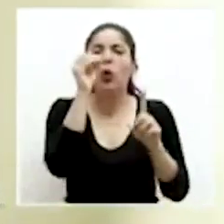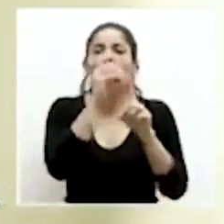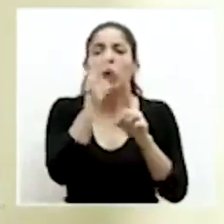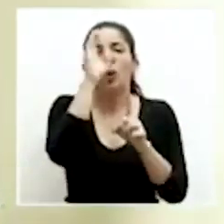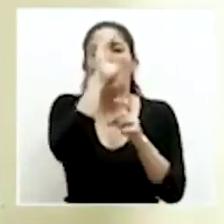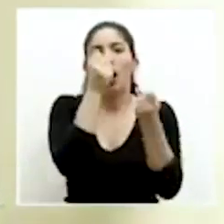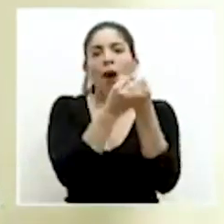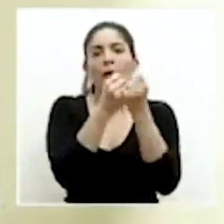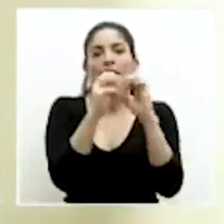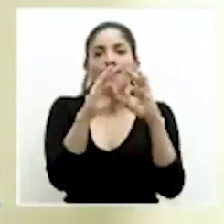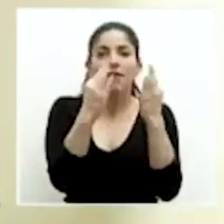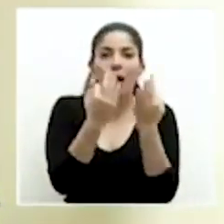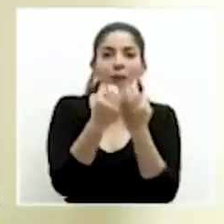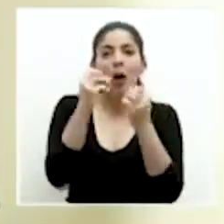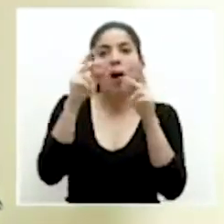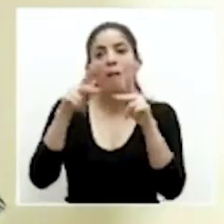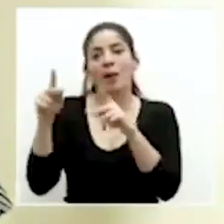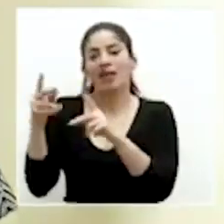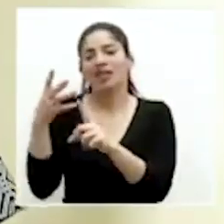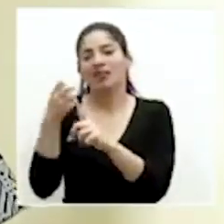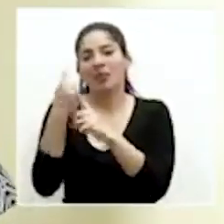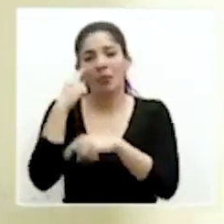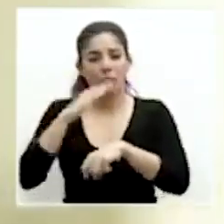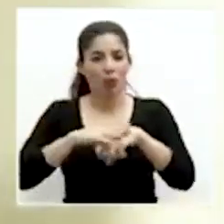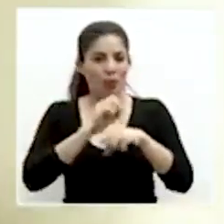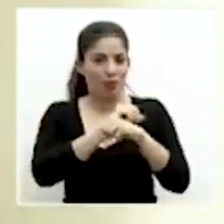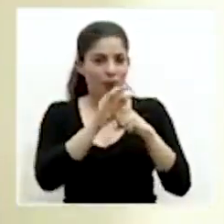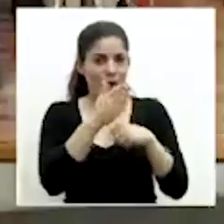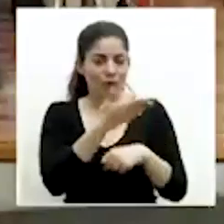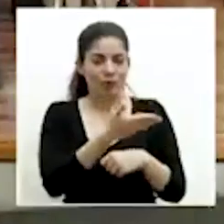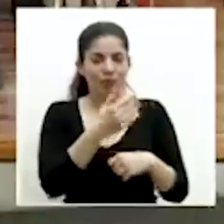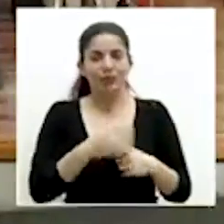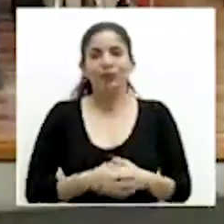personas y familias afectadas por la pandemia. Gracias.